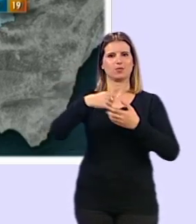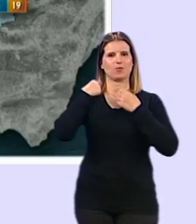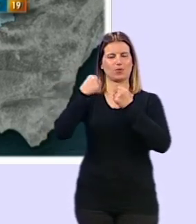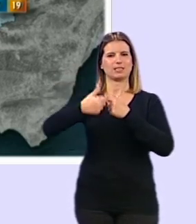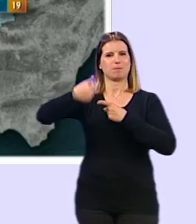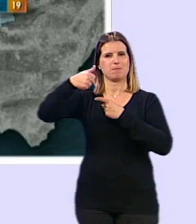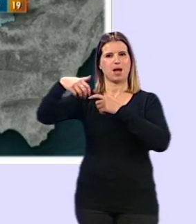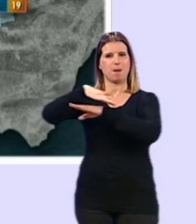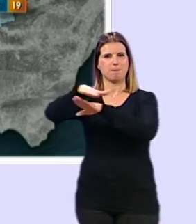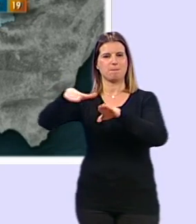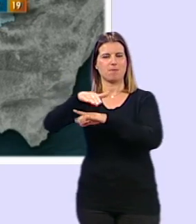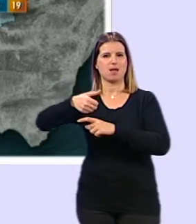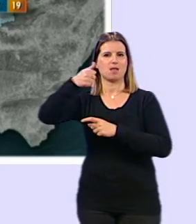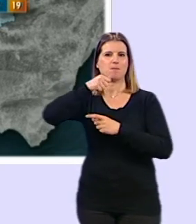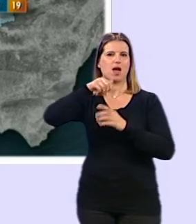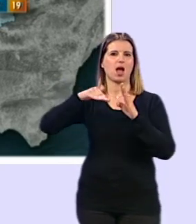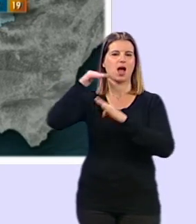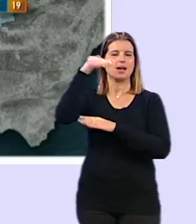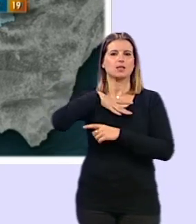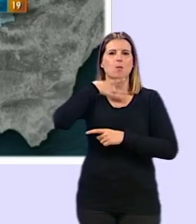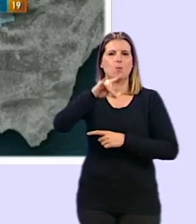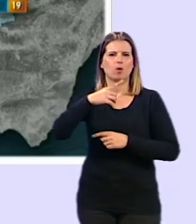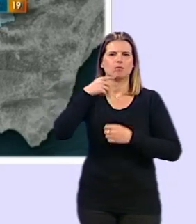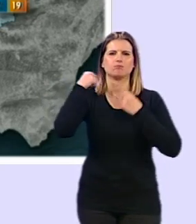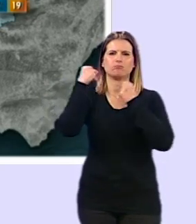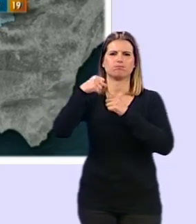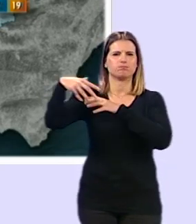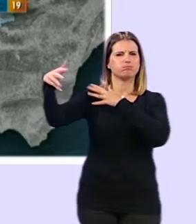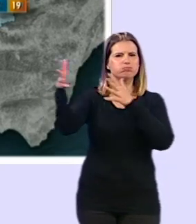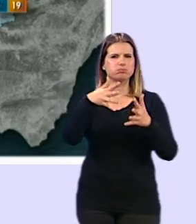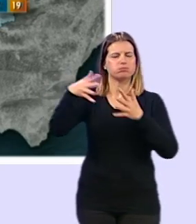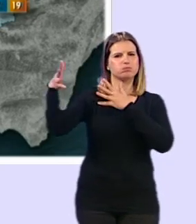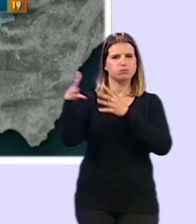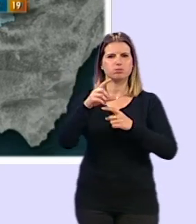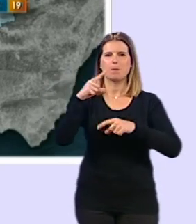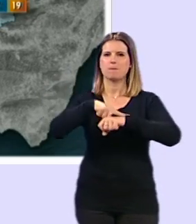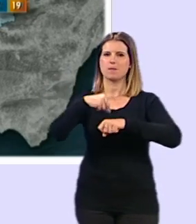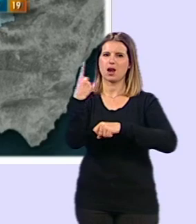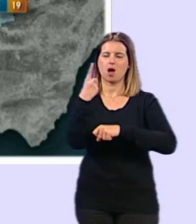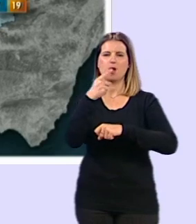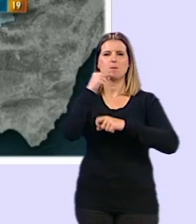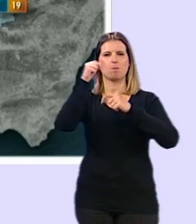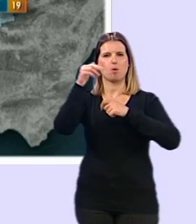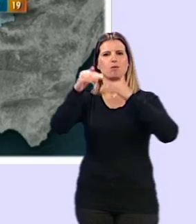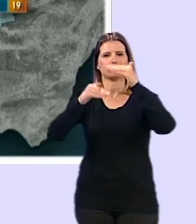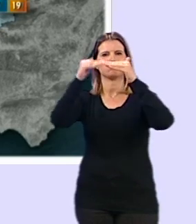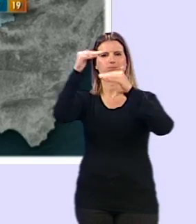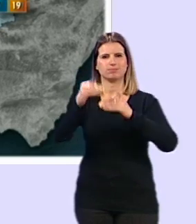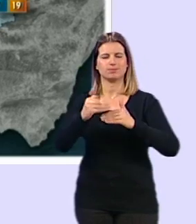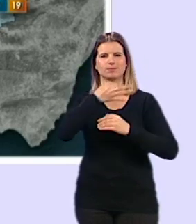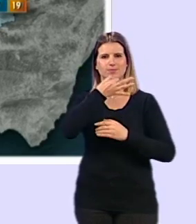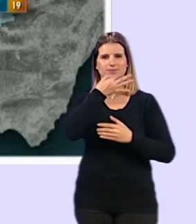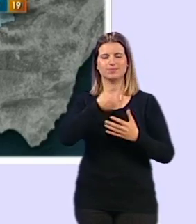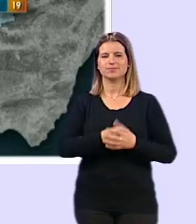el litoral y en las zonas altas donde pueden ser ocasionalmente fuertes con rachas muy fuertes a primeras horas y amainando durante la tarde